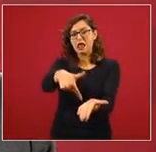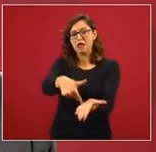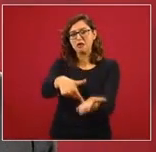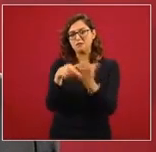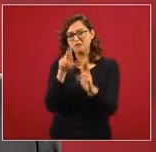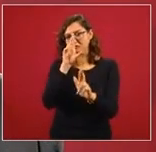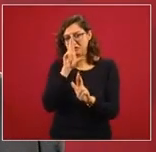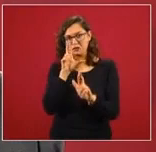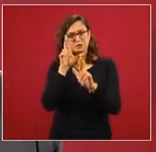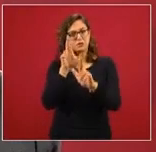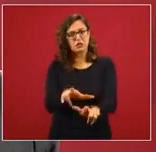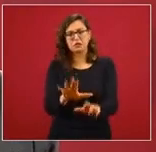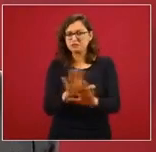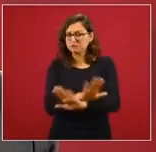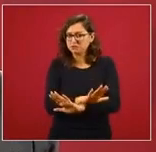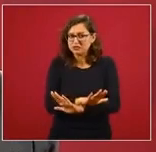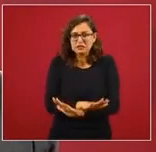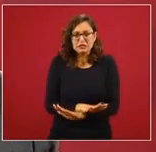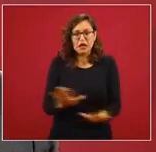hacer lo mismo de antes.